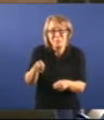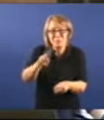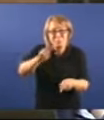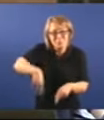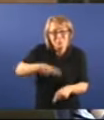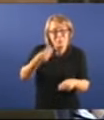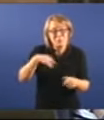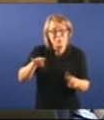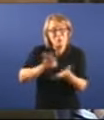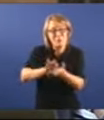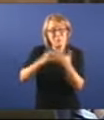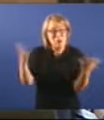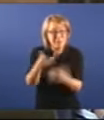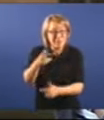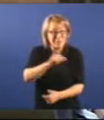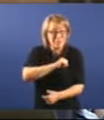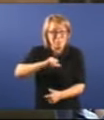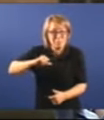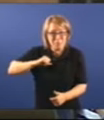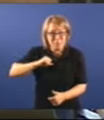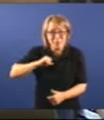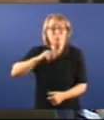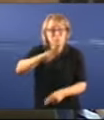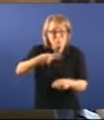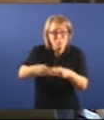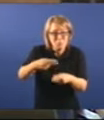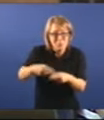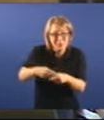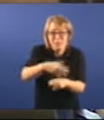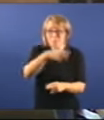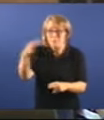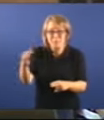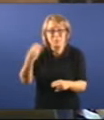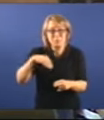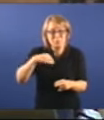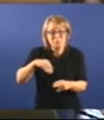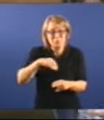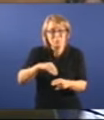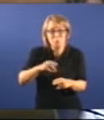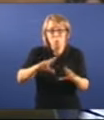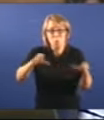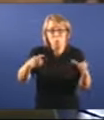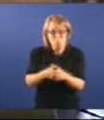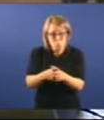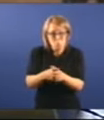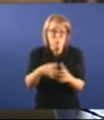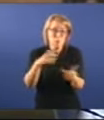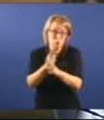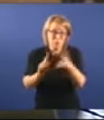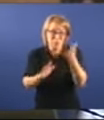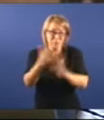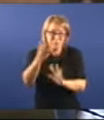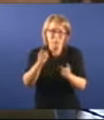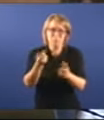servicios de emergencias. É política, señor Feijó, ter reducido a mitad dos brigadistas do noso país. É